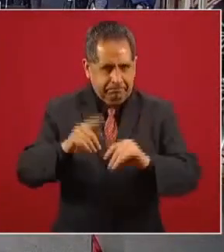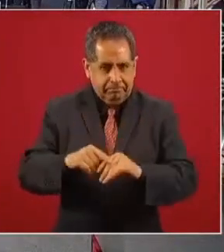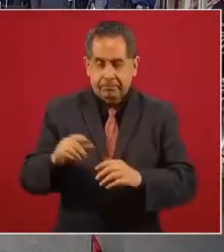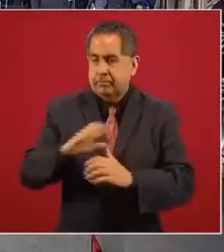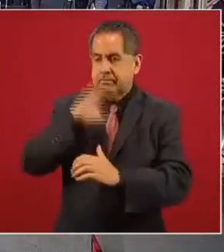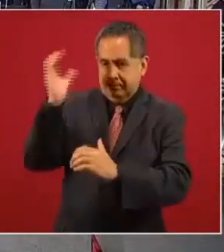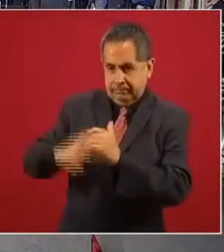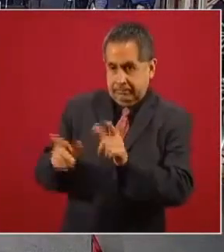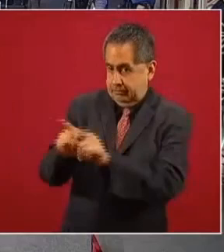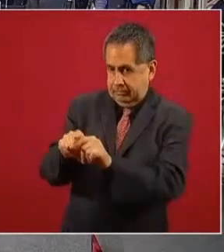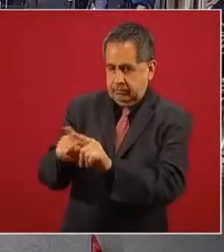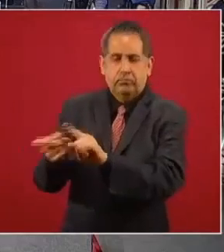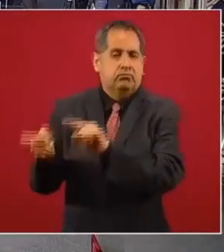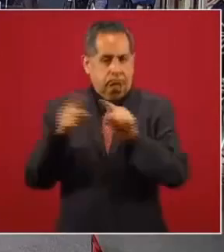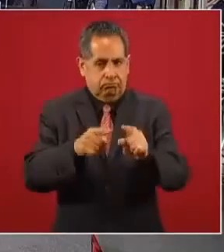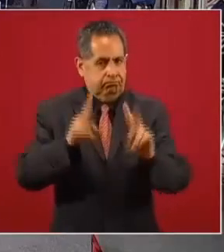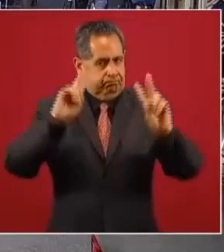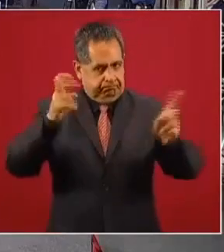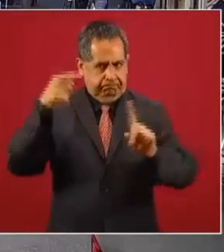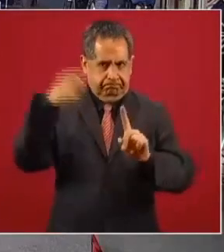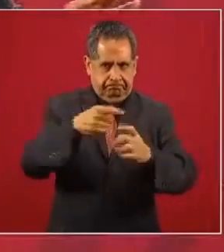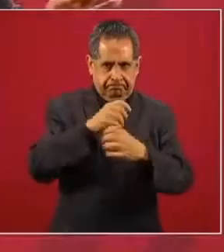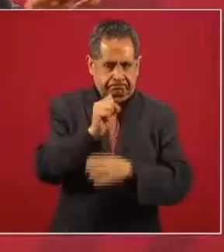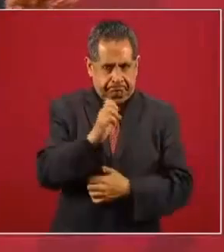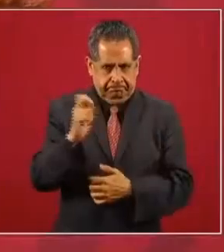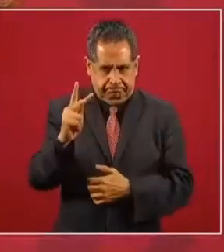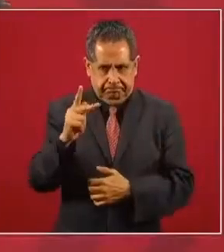cerramos el paréntesis y regresamos al tema.